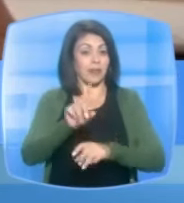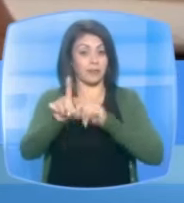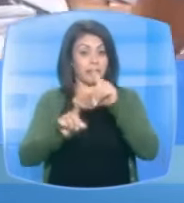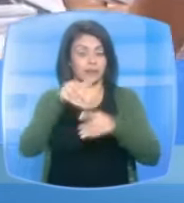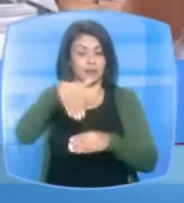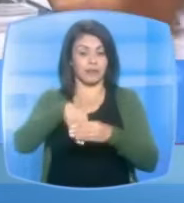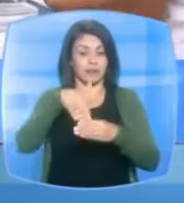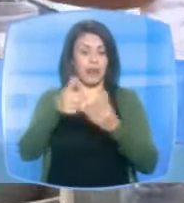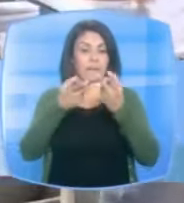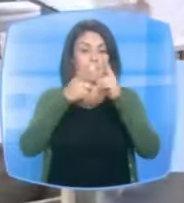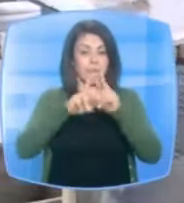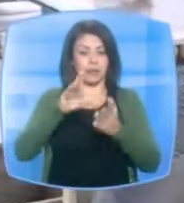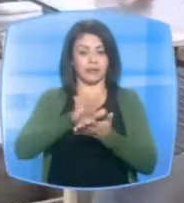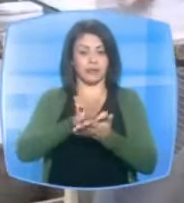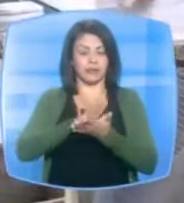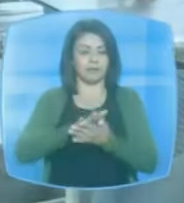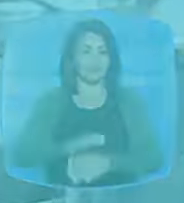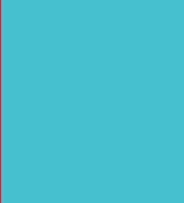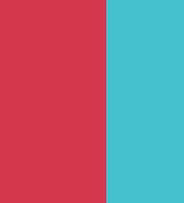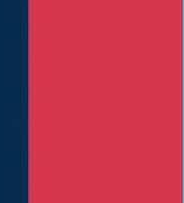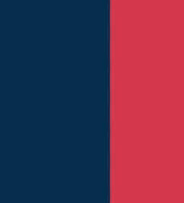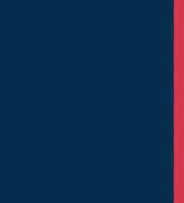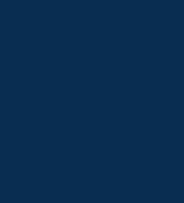consulta se realice en paz y tranquilidad.